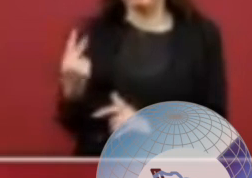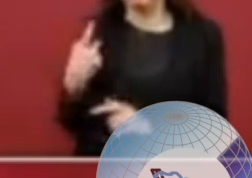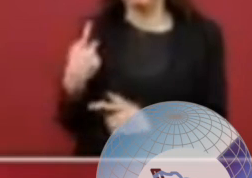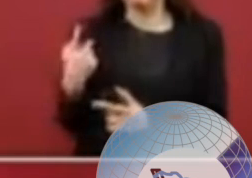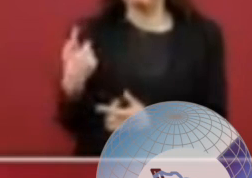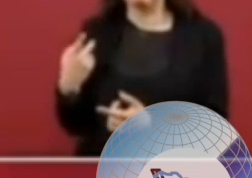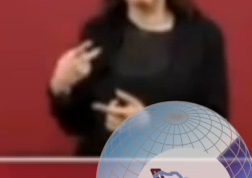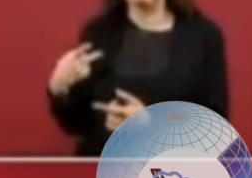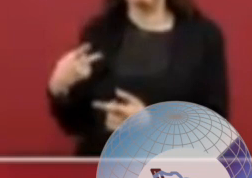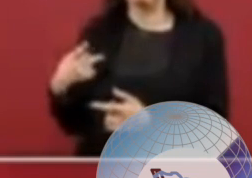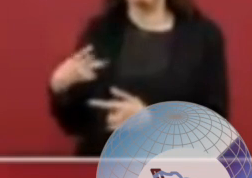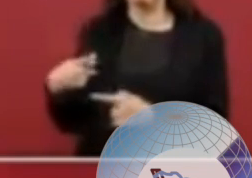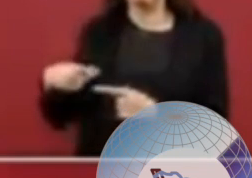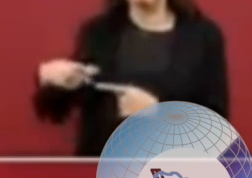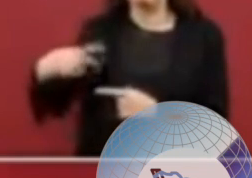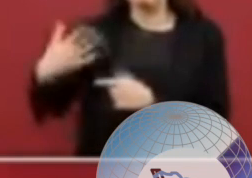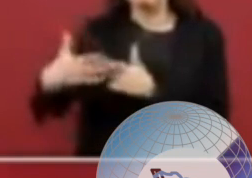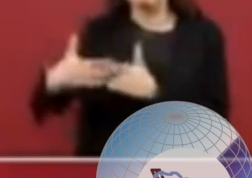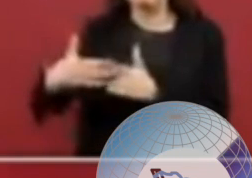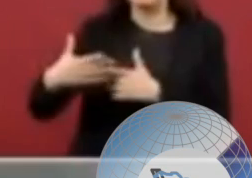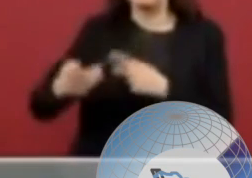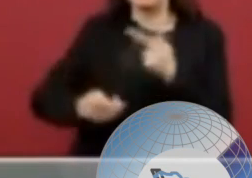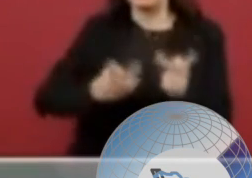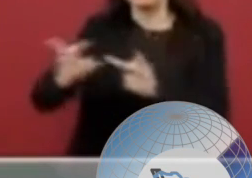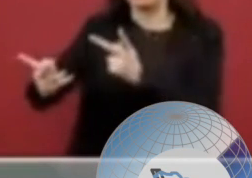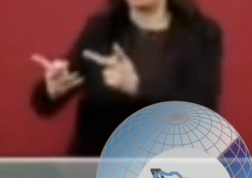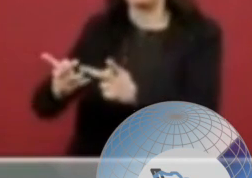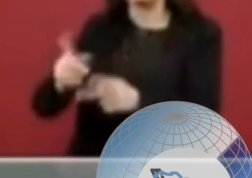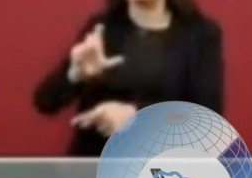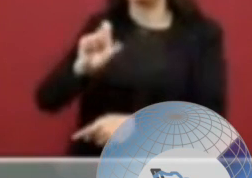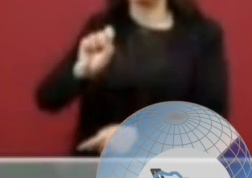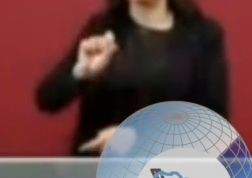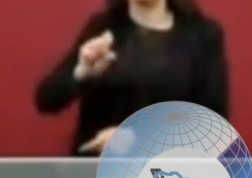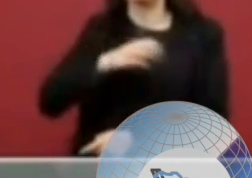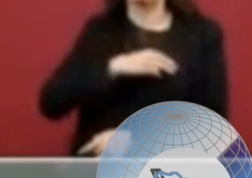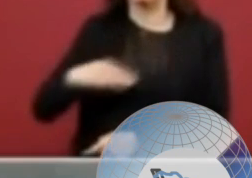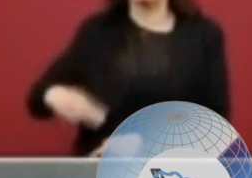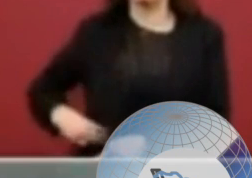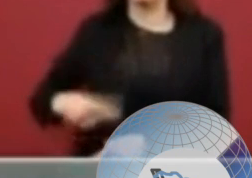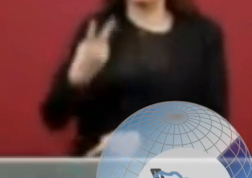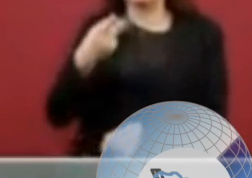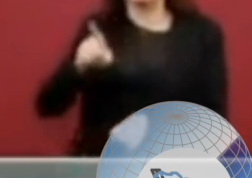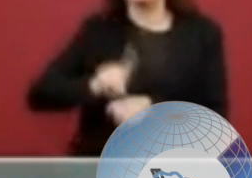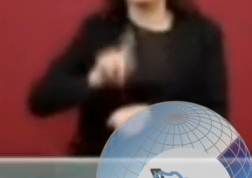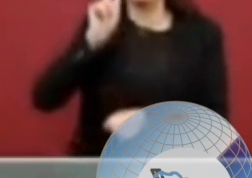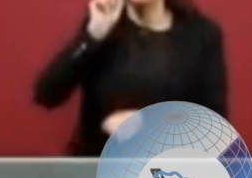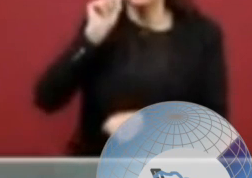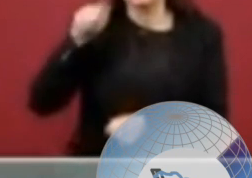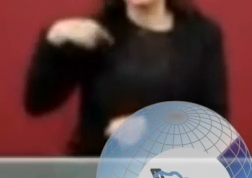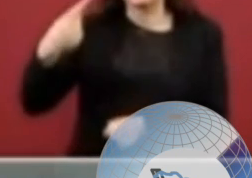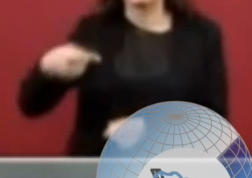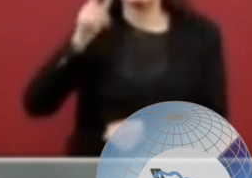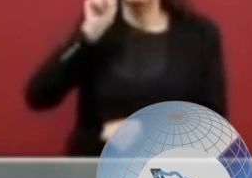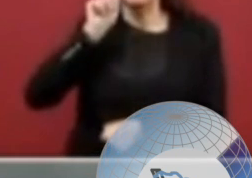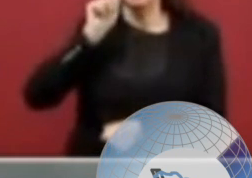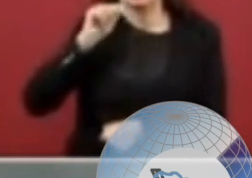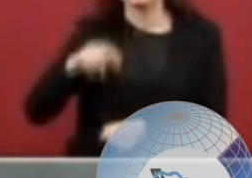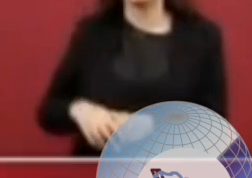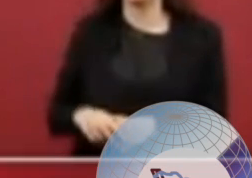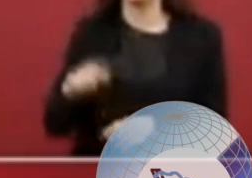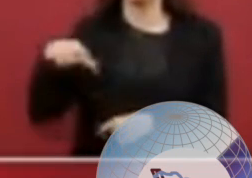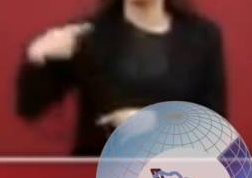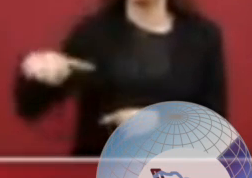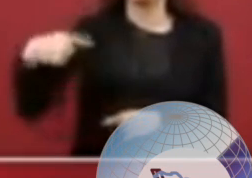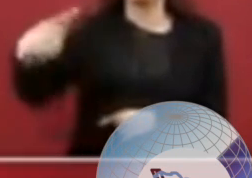60 municipios mañana y pasado, aprovecho para convocar